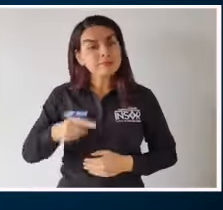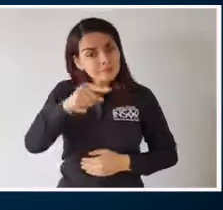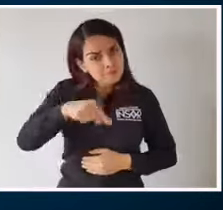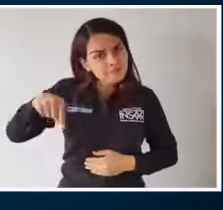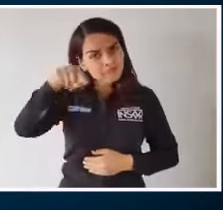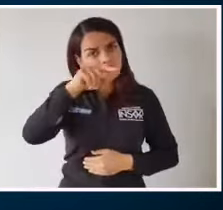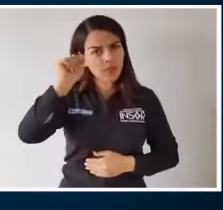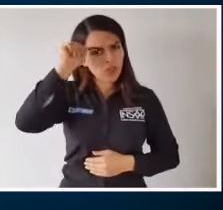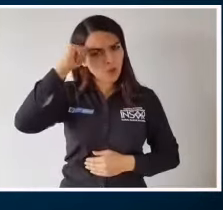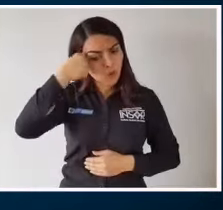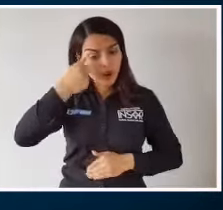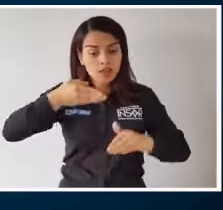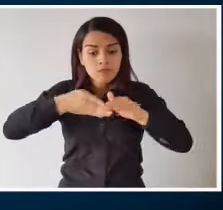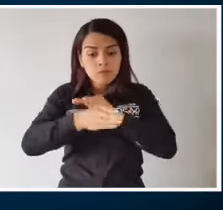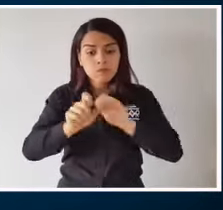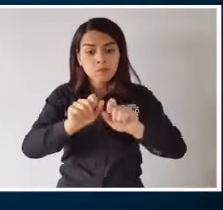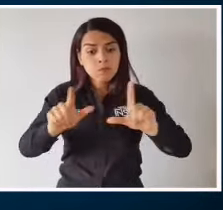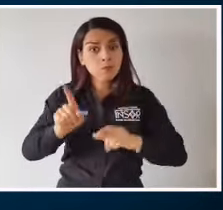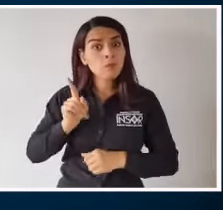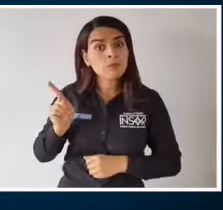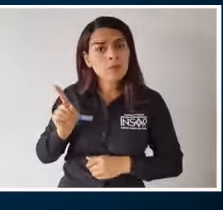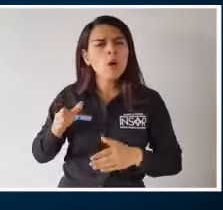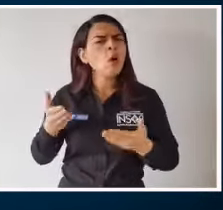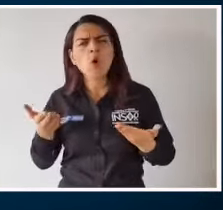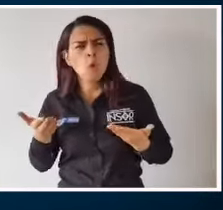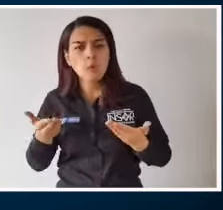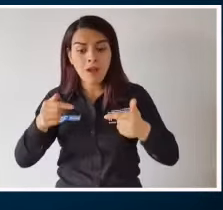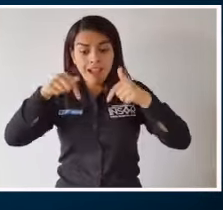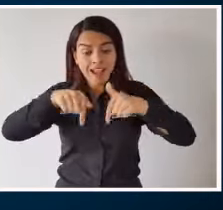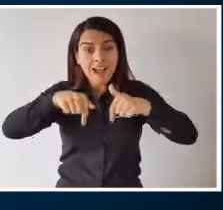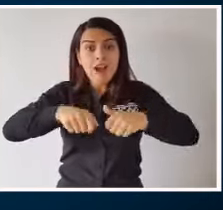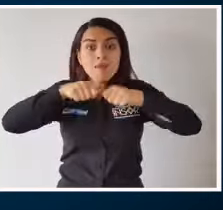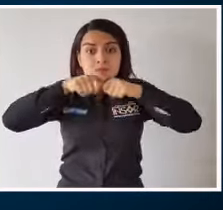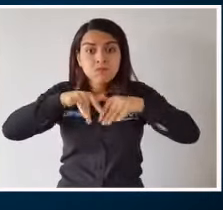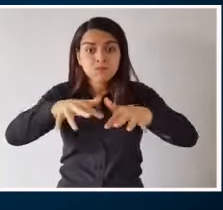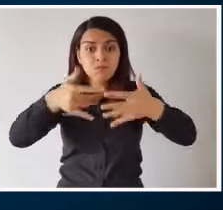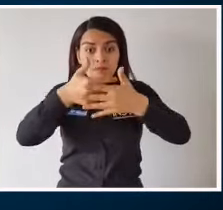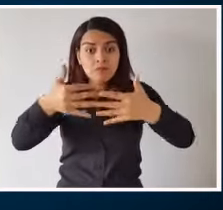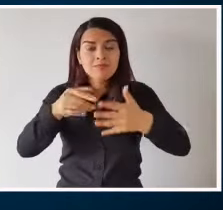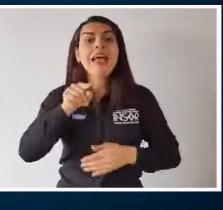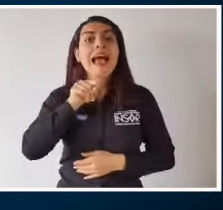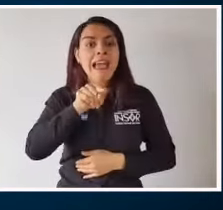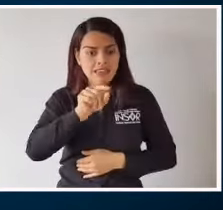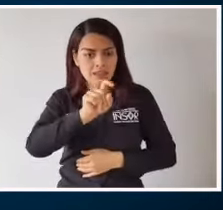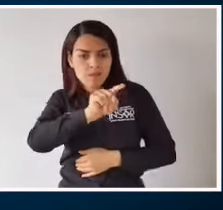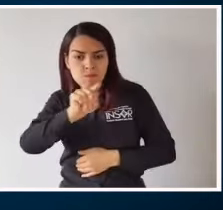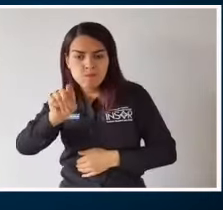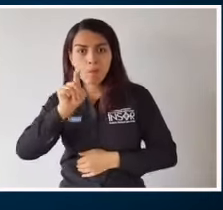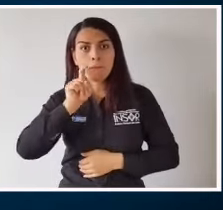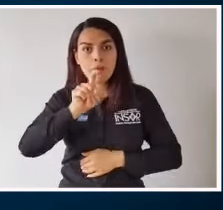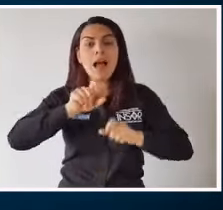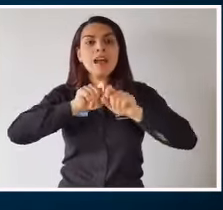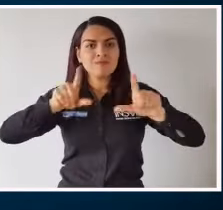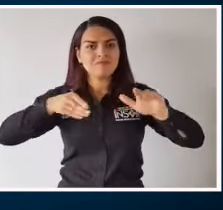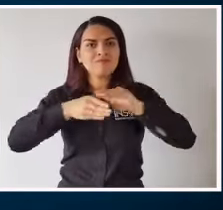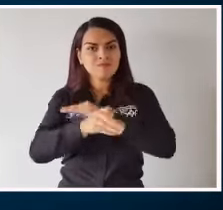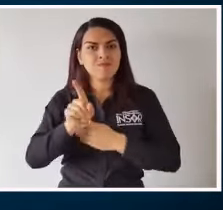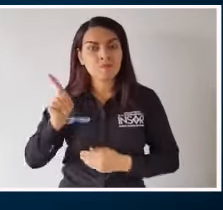Recuerda que para acceder a esta página, debes ingresar por el link de nuestra publicación